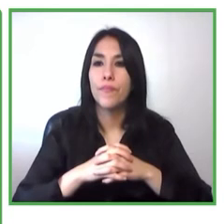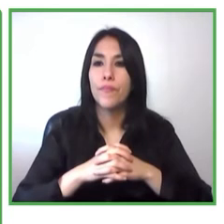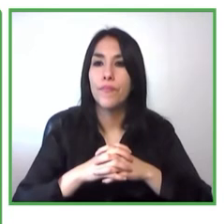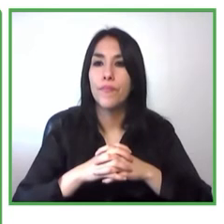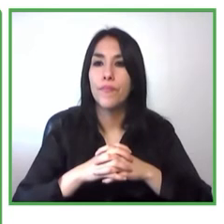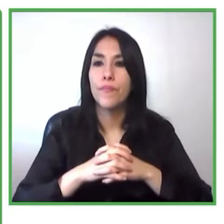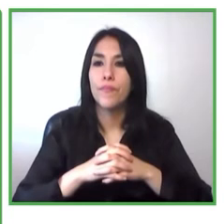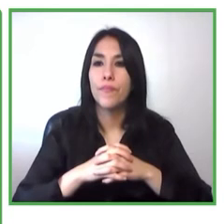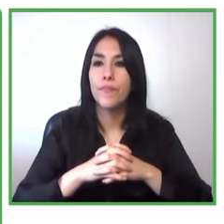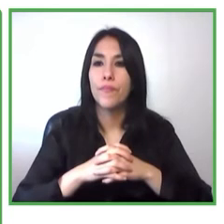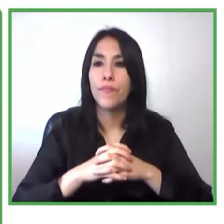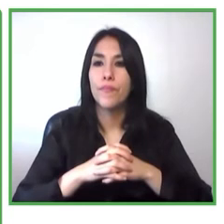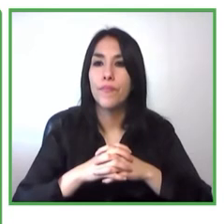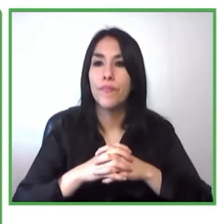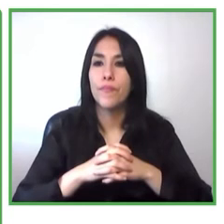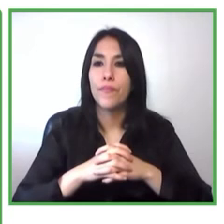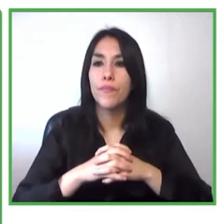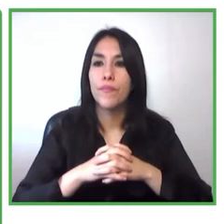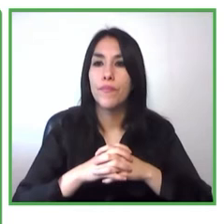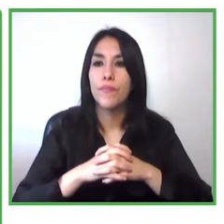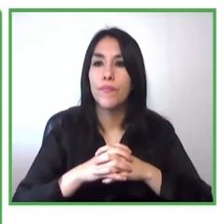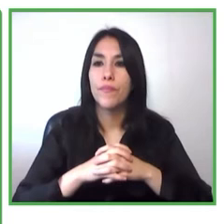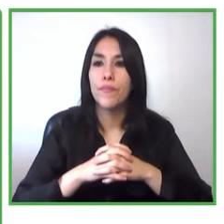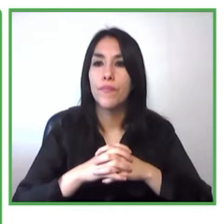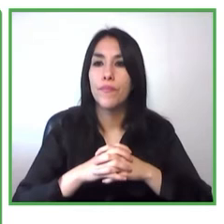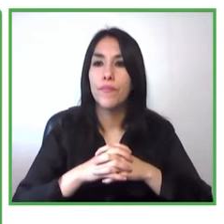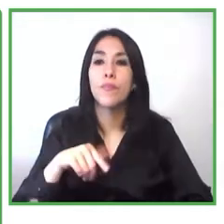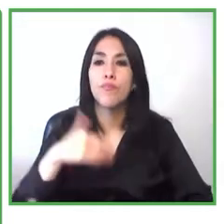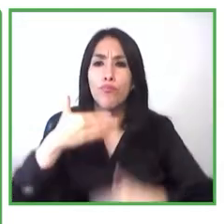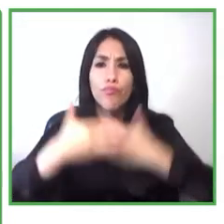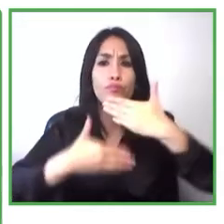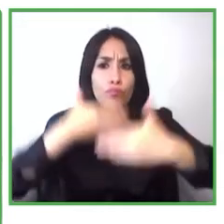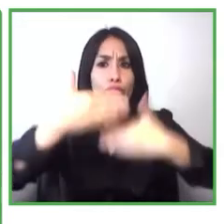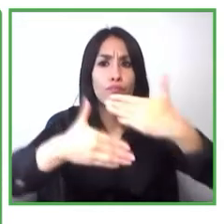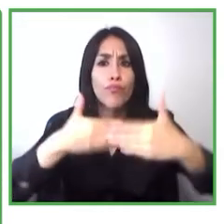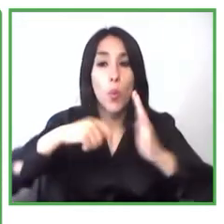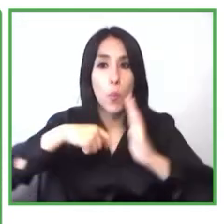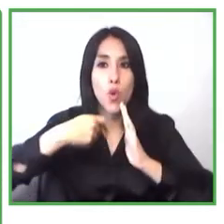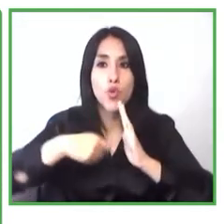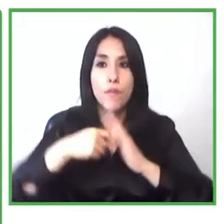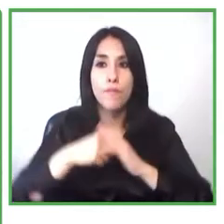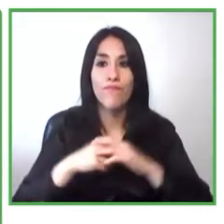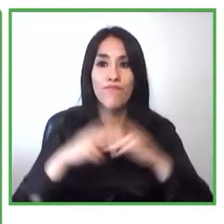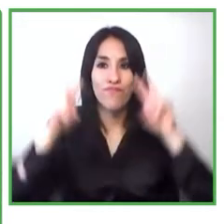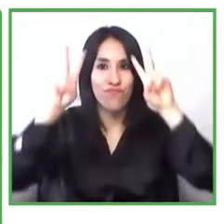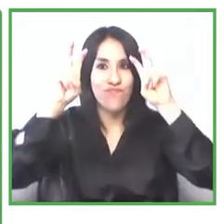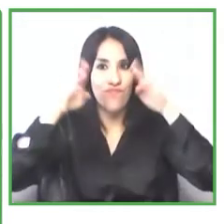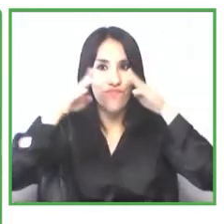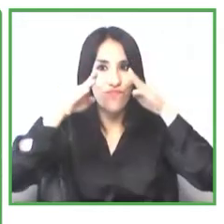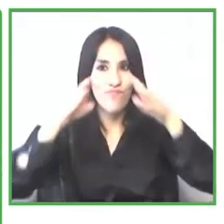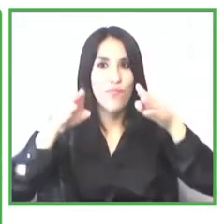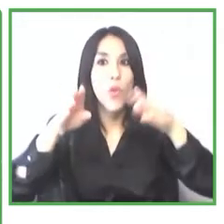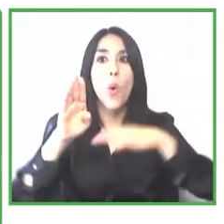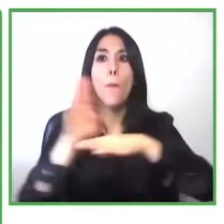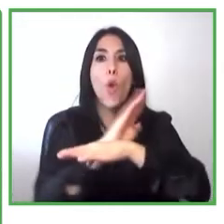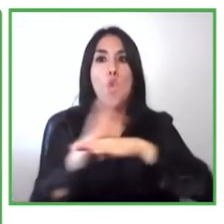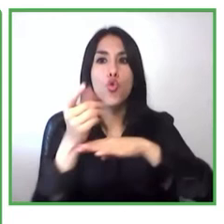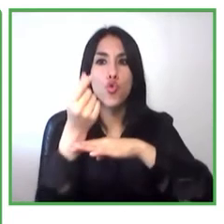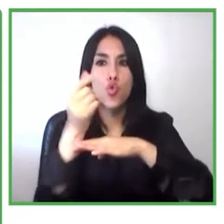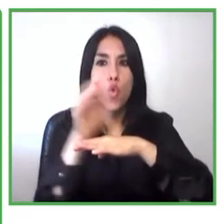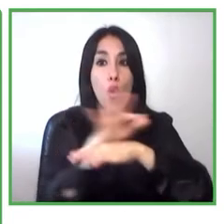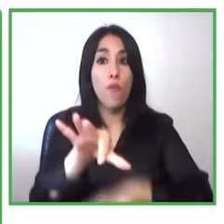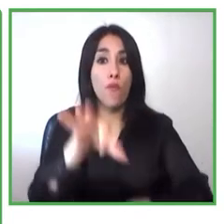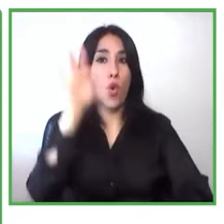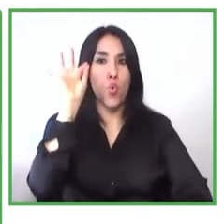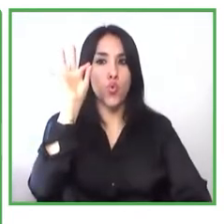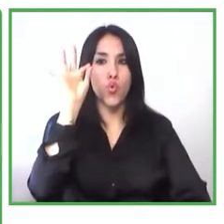un programa desde una perspectiva de negocios la identificación de negocios para poder agrandar o escalar